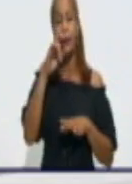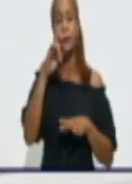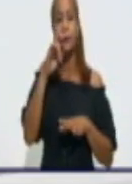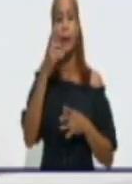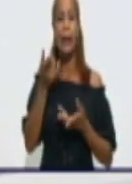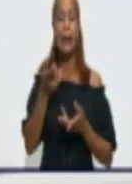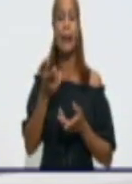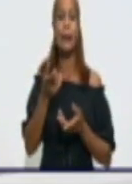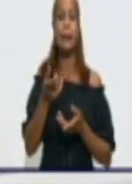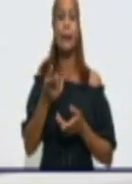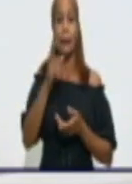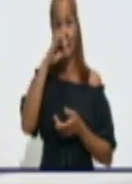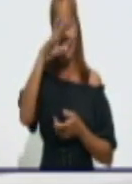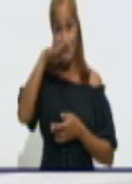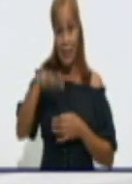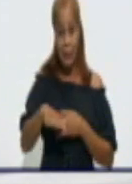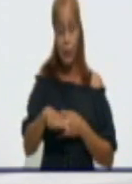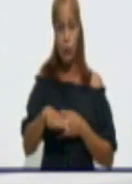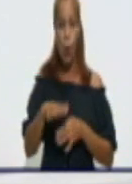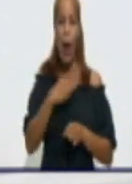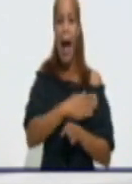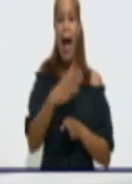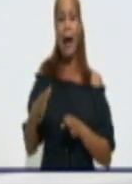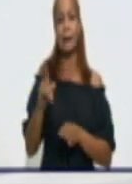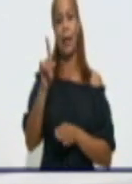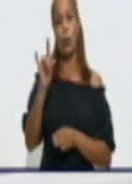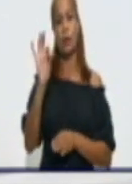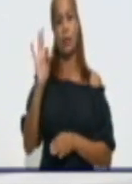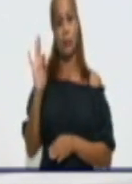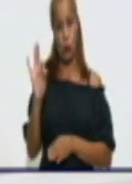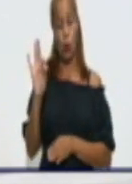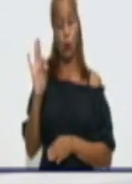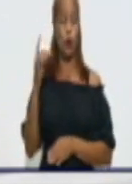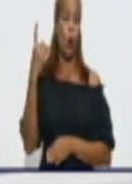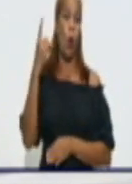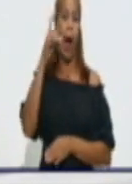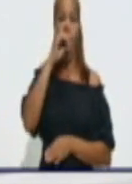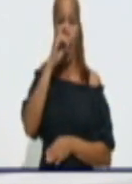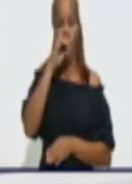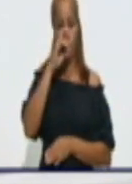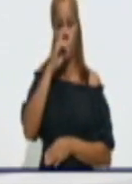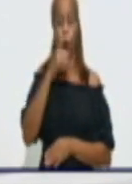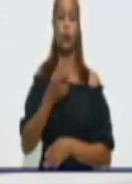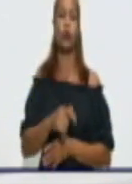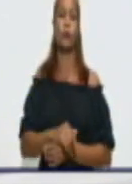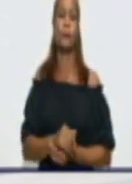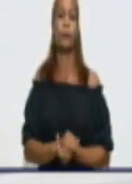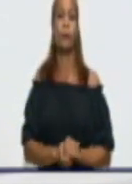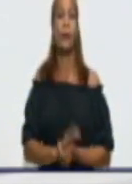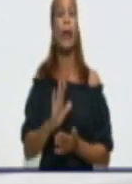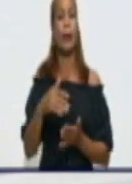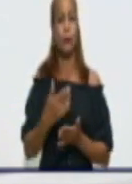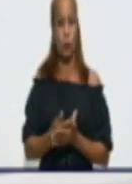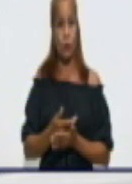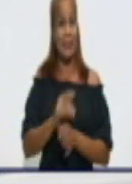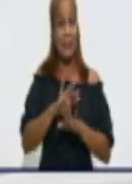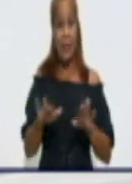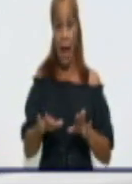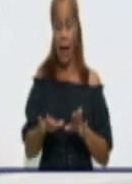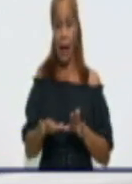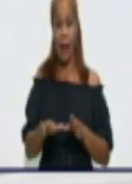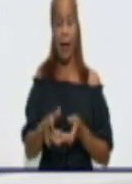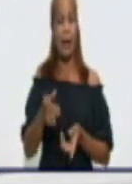pediátrica es hasta los 18 años de edad. En Cuba se considera edad pediátrica a los 18 años.